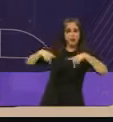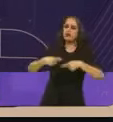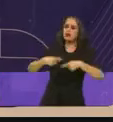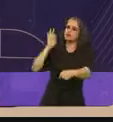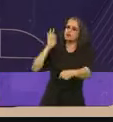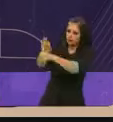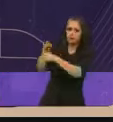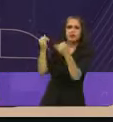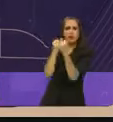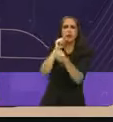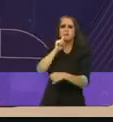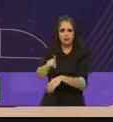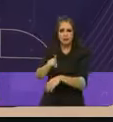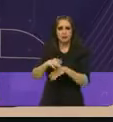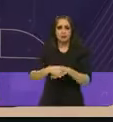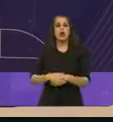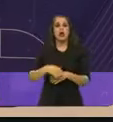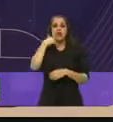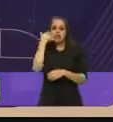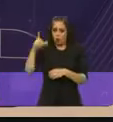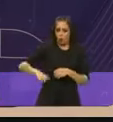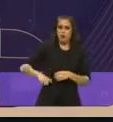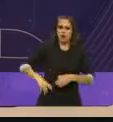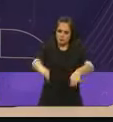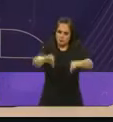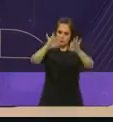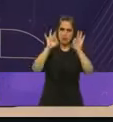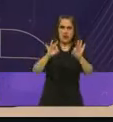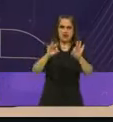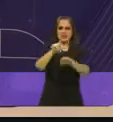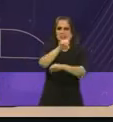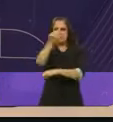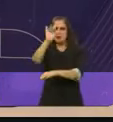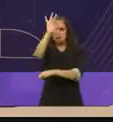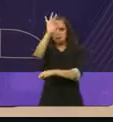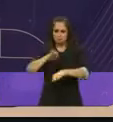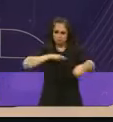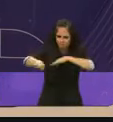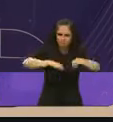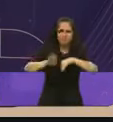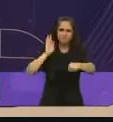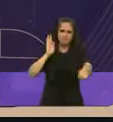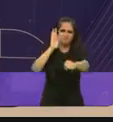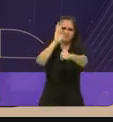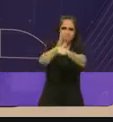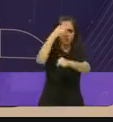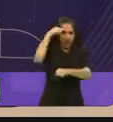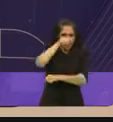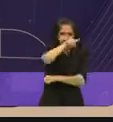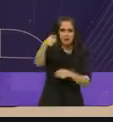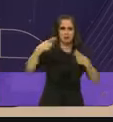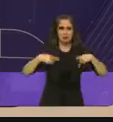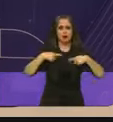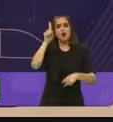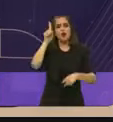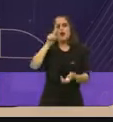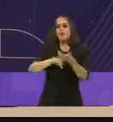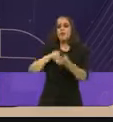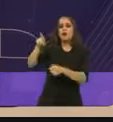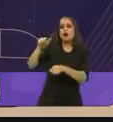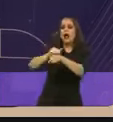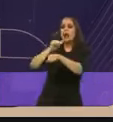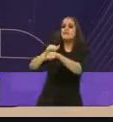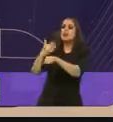ciudad de 10, un gobierno que trabaje al 100, como tú te mereces, no de 5, como ellos quieren.